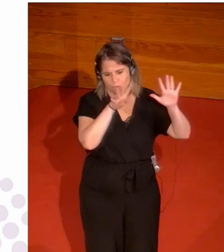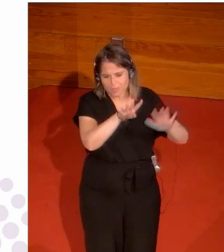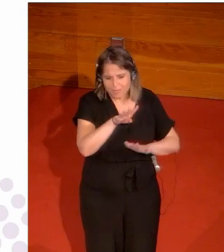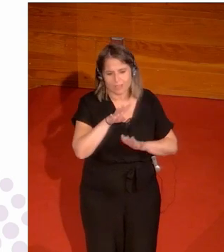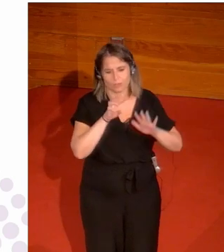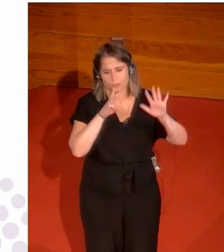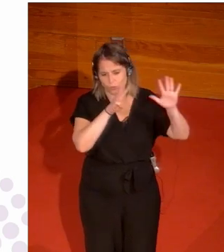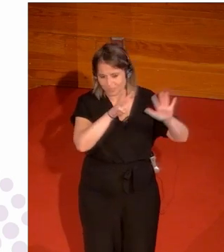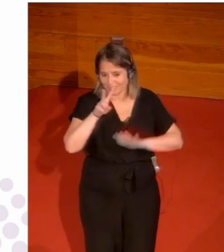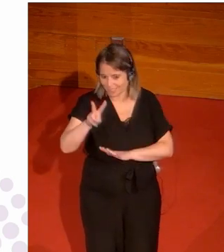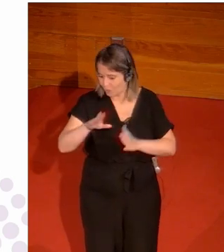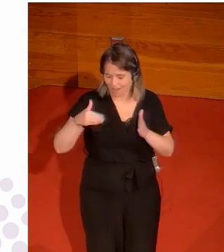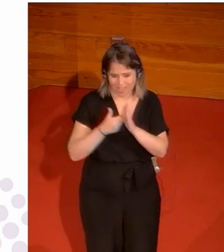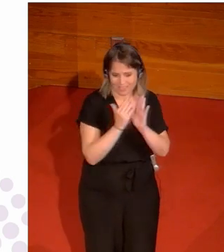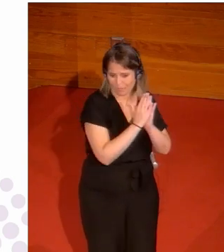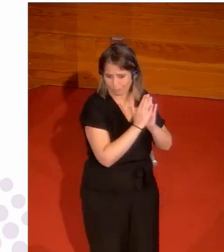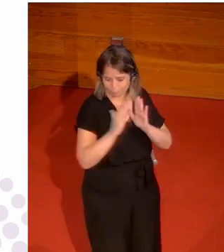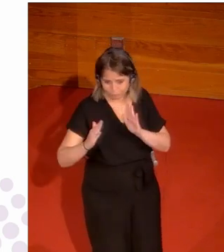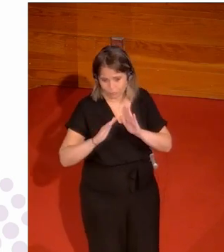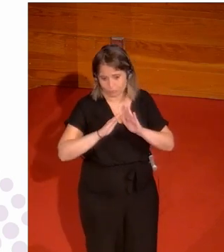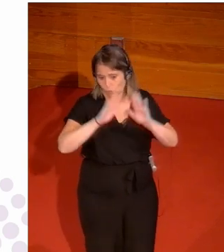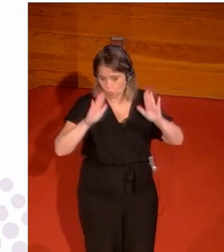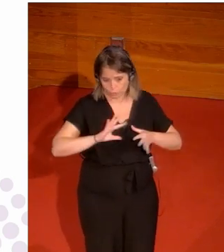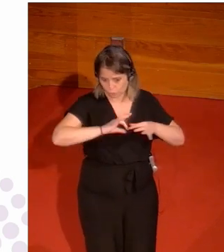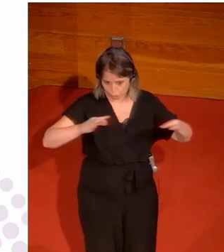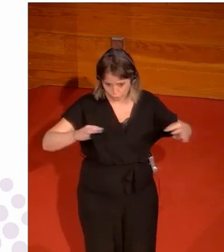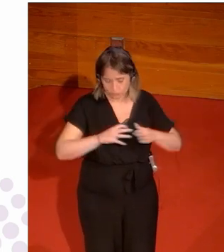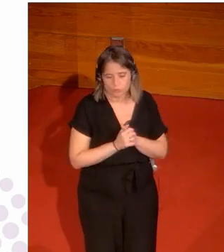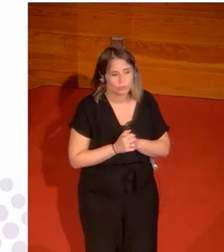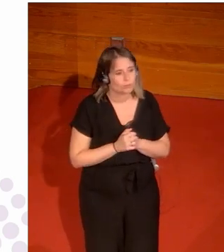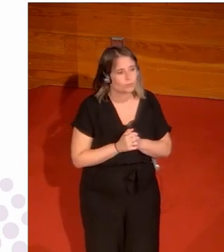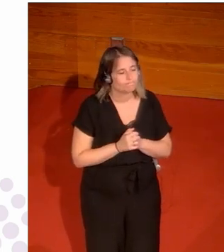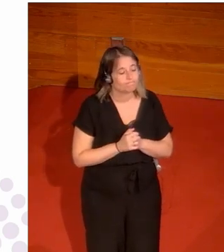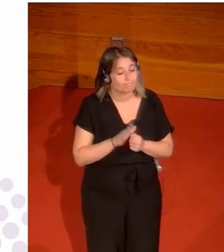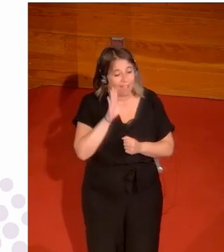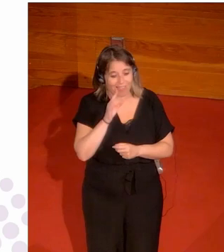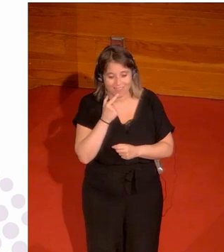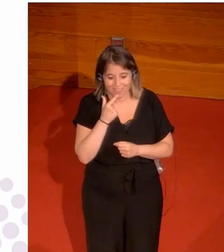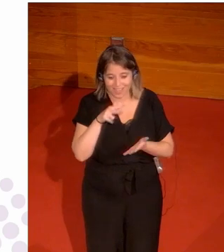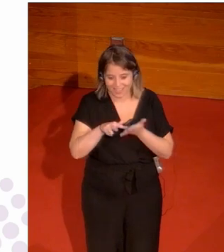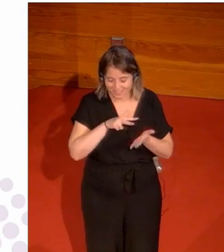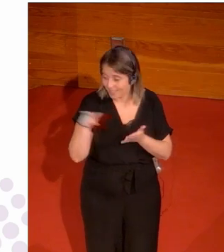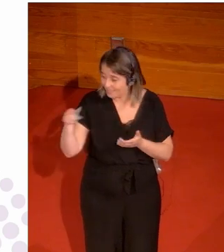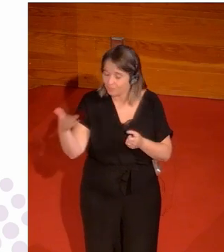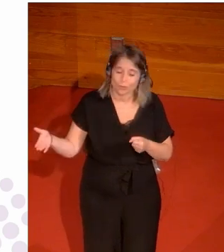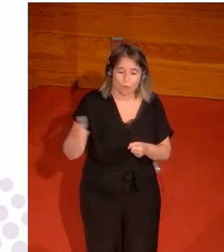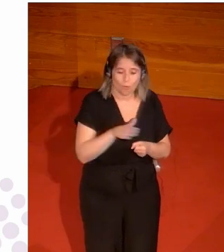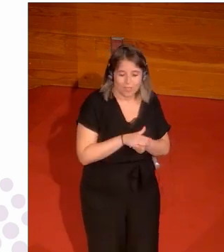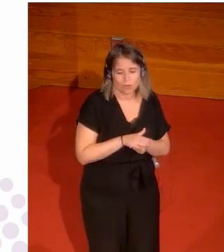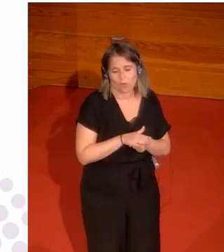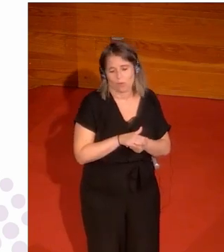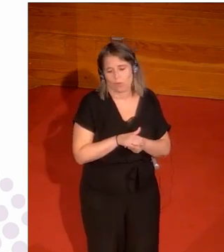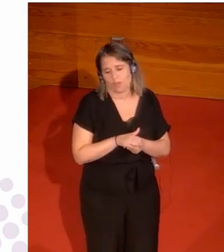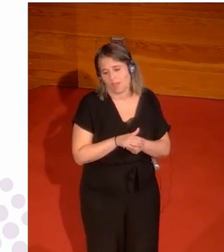hogeita biko, beillineko, neguko, joko olimpikoetaraino. Bueno, decía que Palomak hainbat dut, decenas